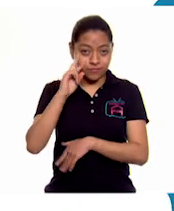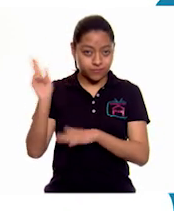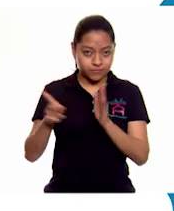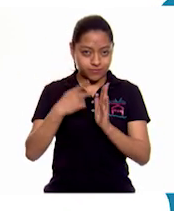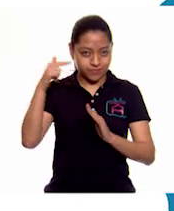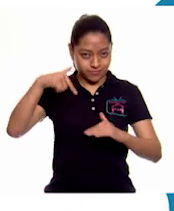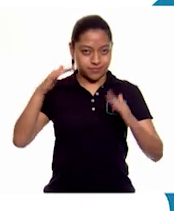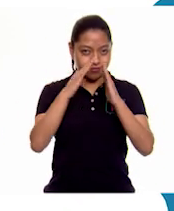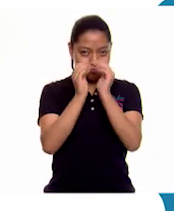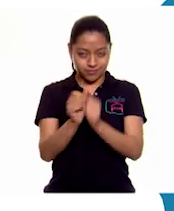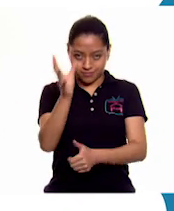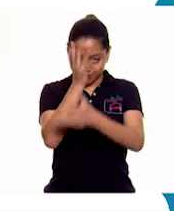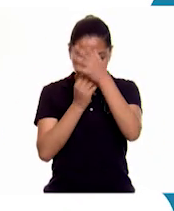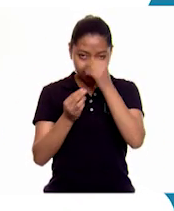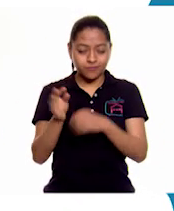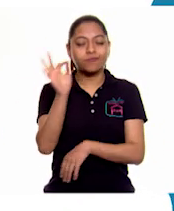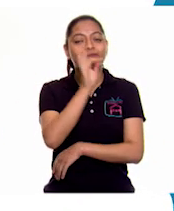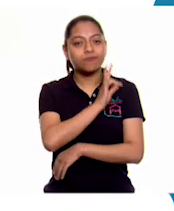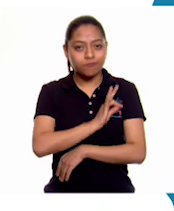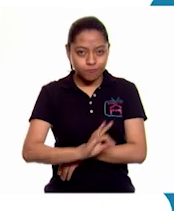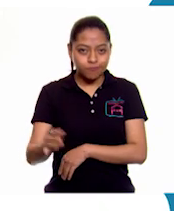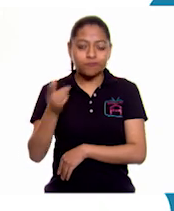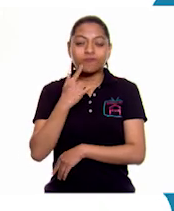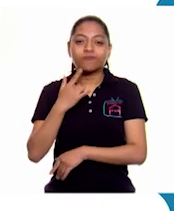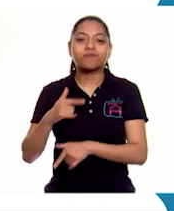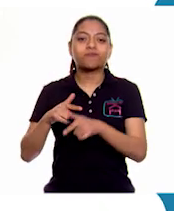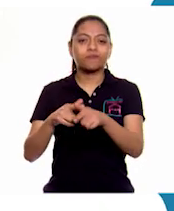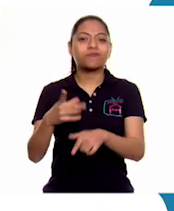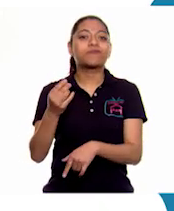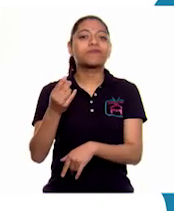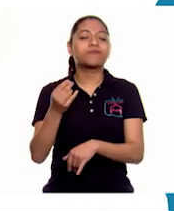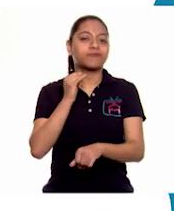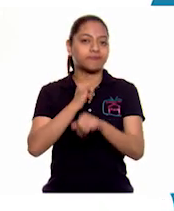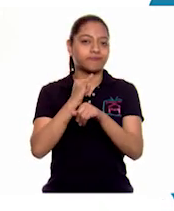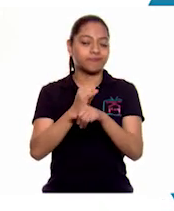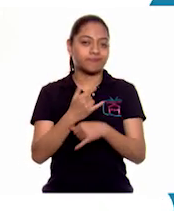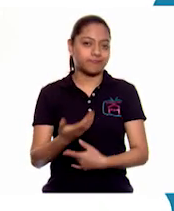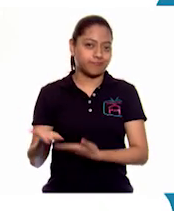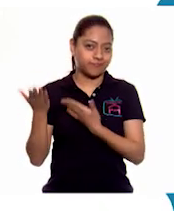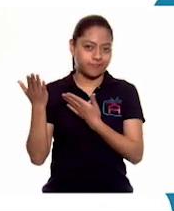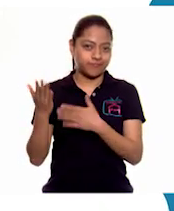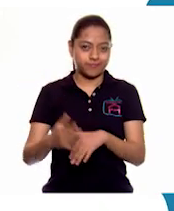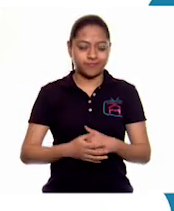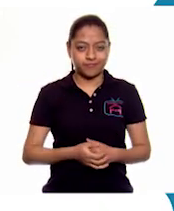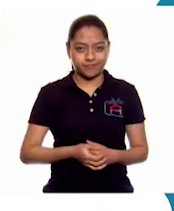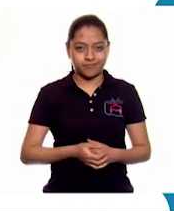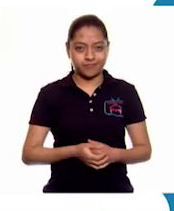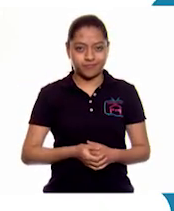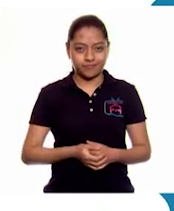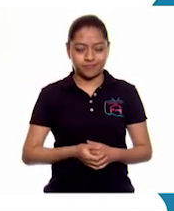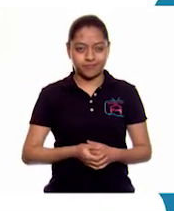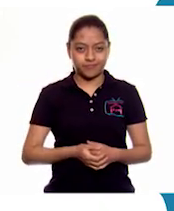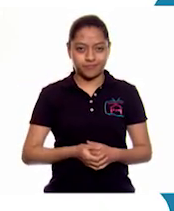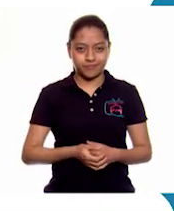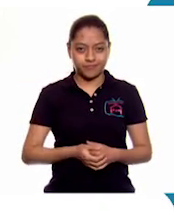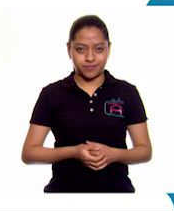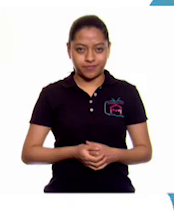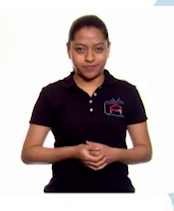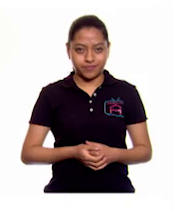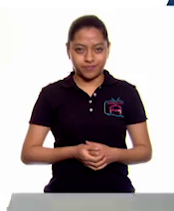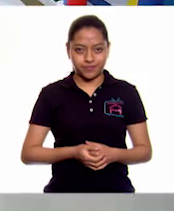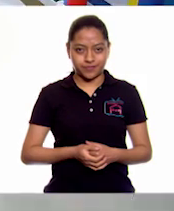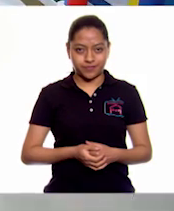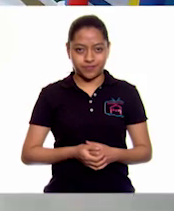programas de Aprende en Casa, los puedes encontrar en la siguiente liga. Aprende en Casa.cep.gov.mx.